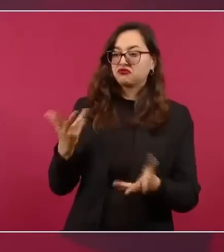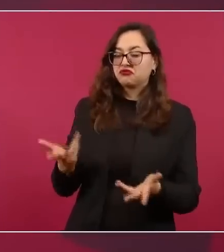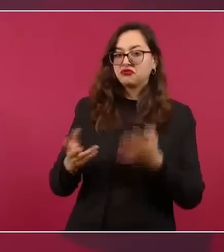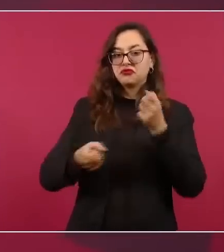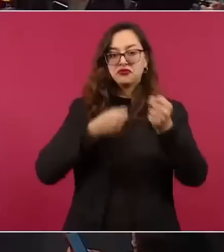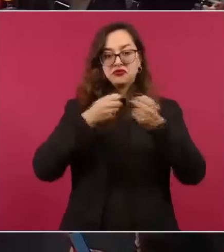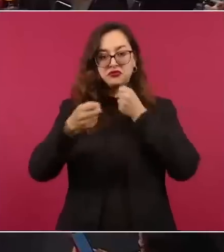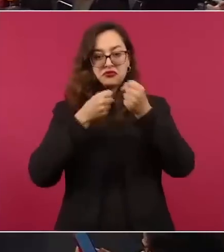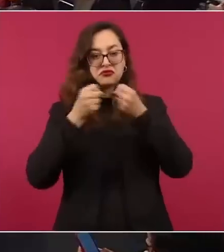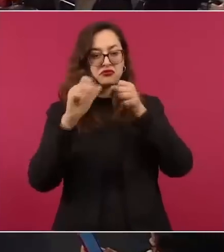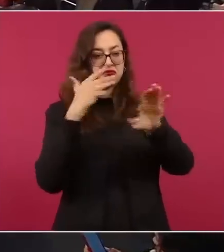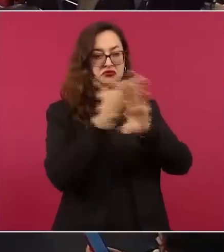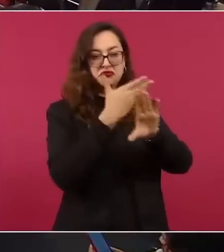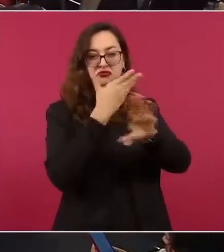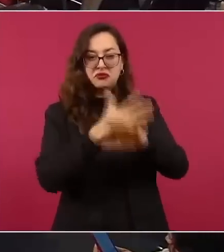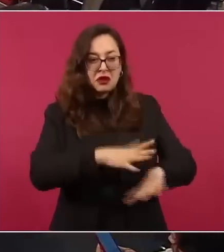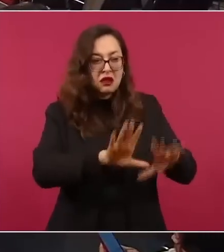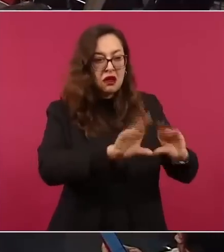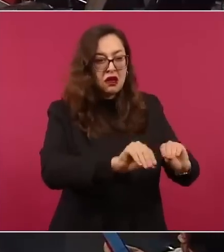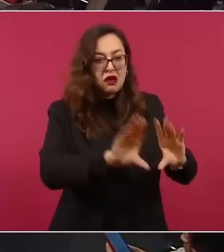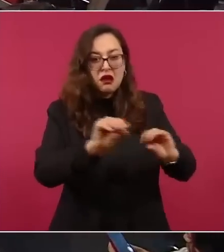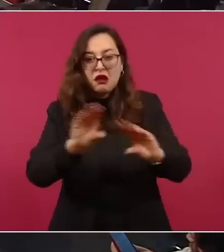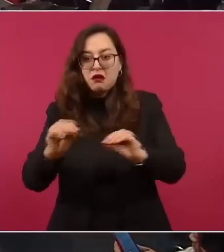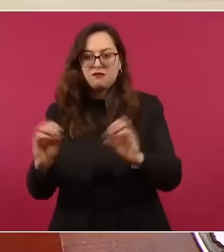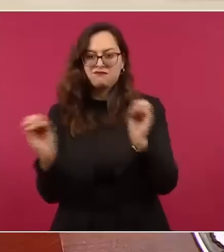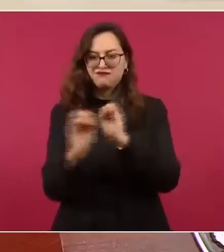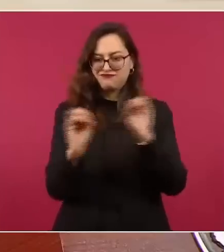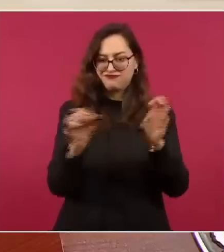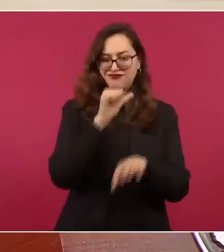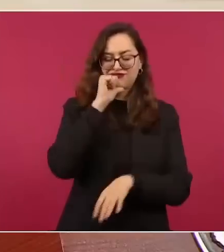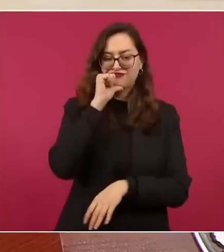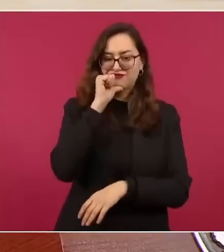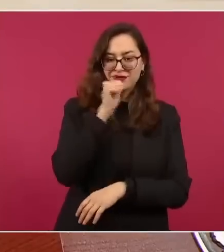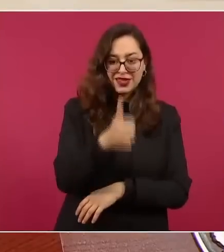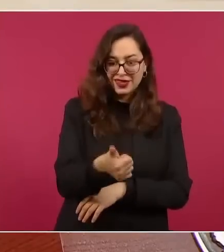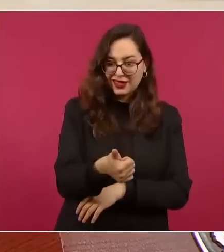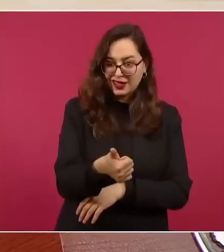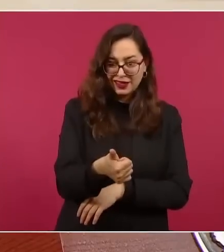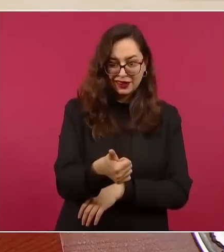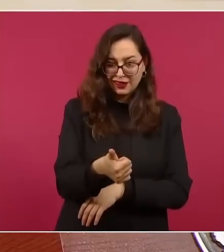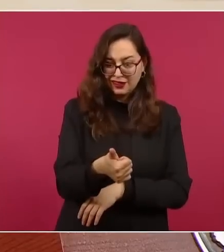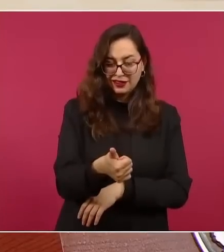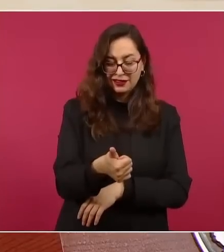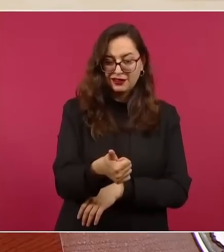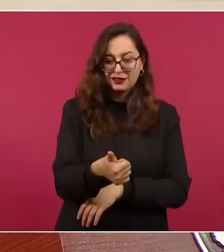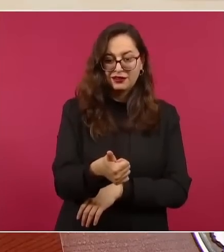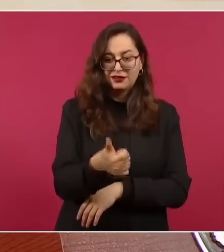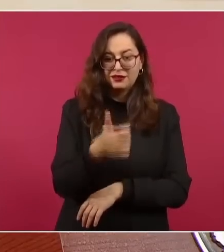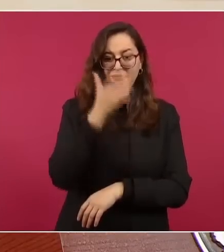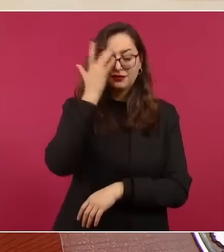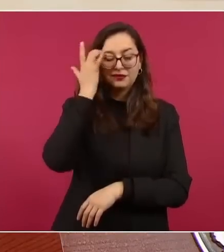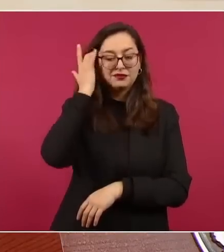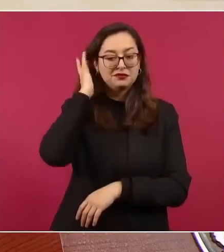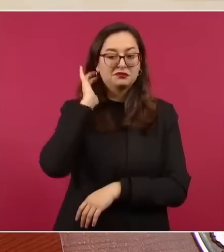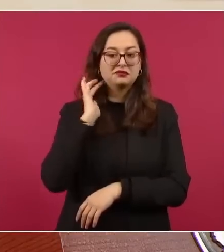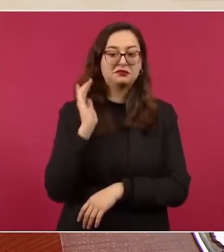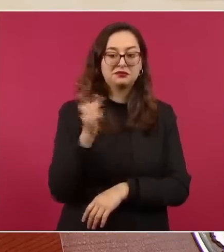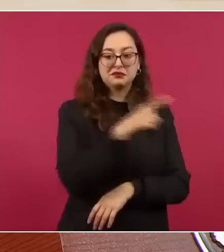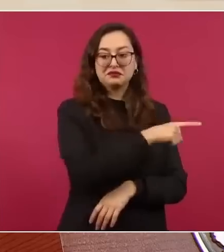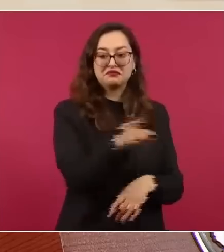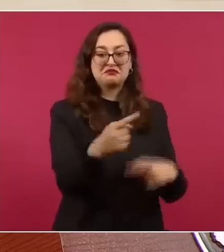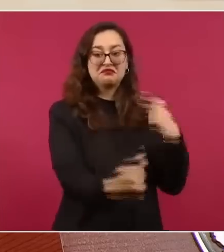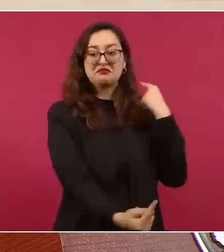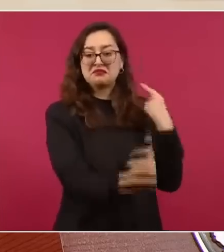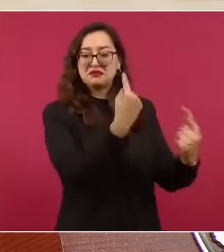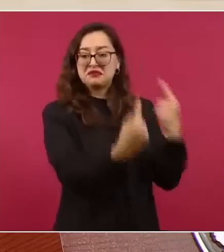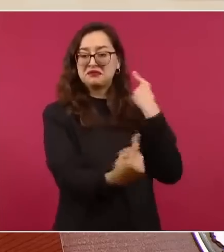garantizar la libertad, el insulto al presidente y a